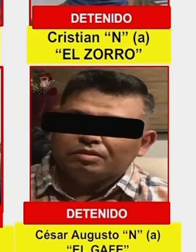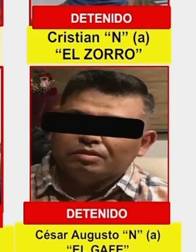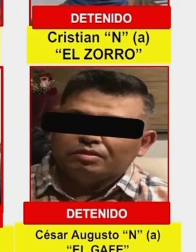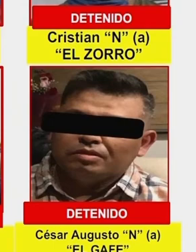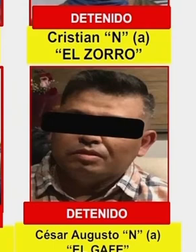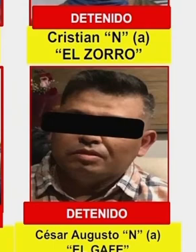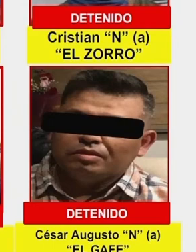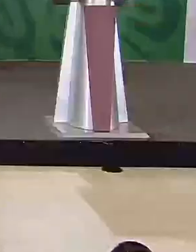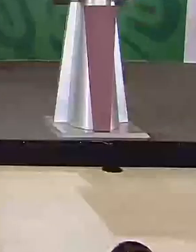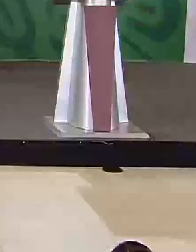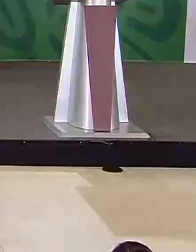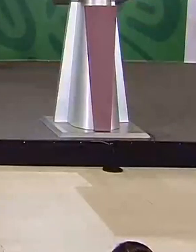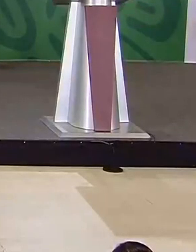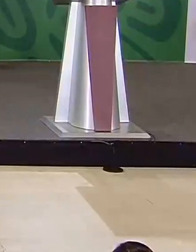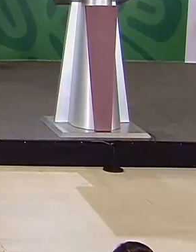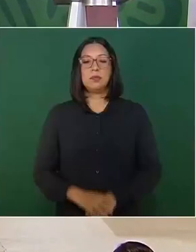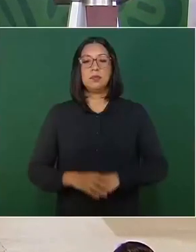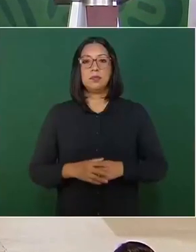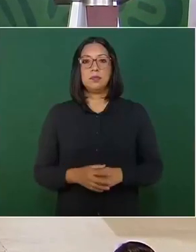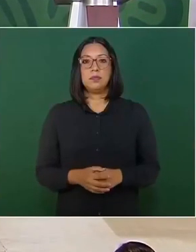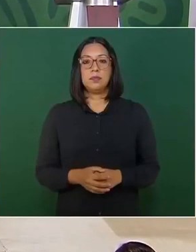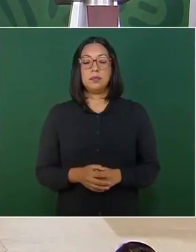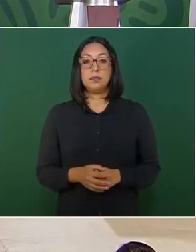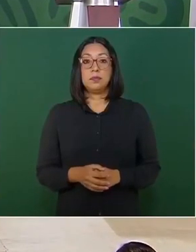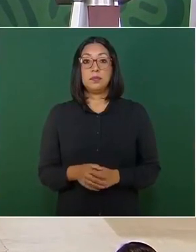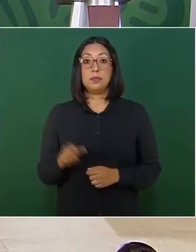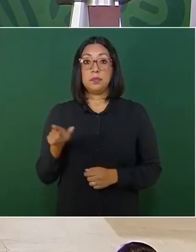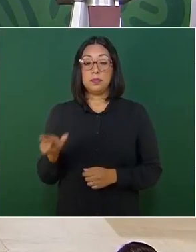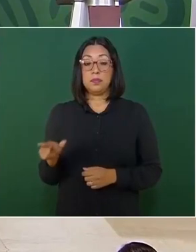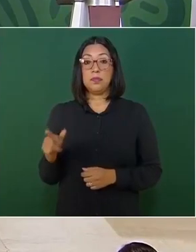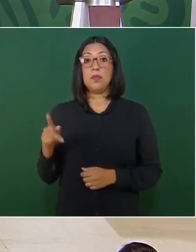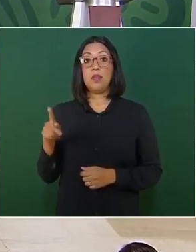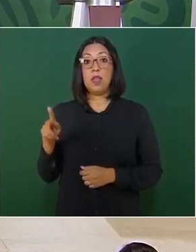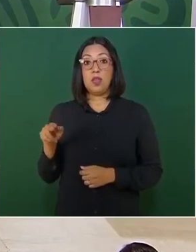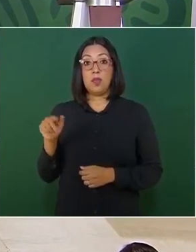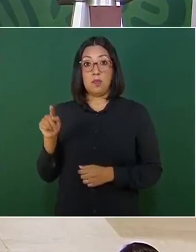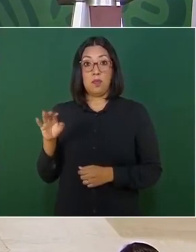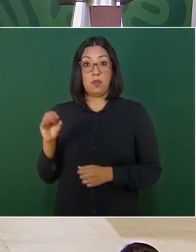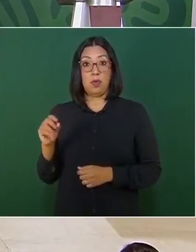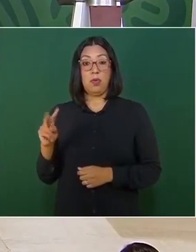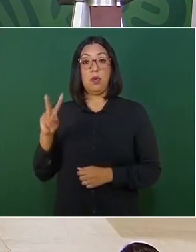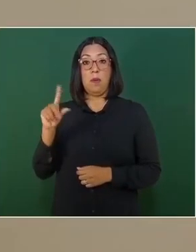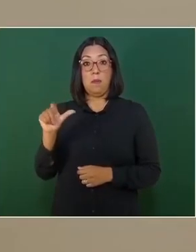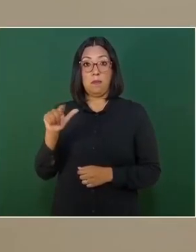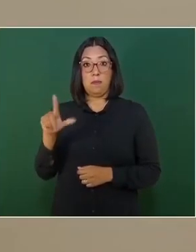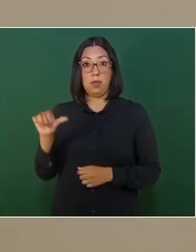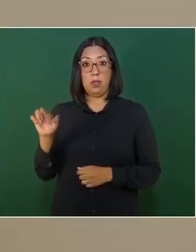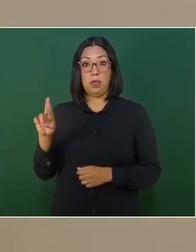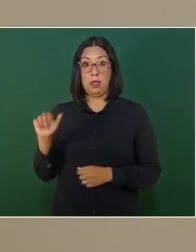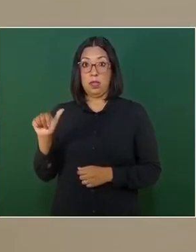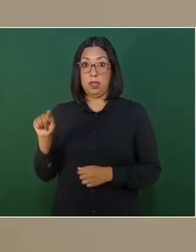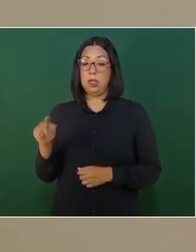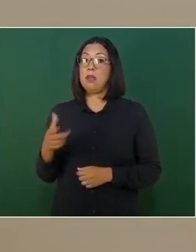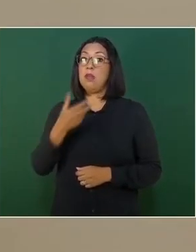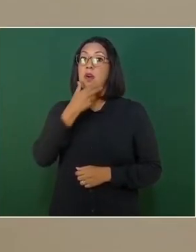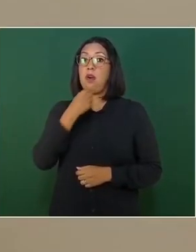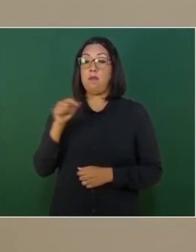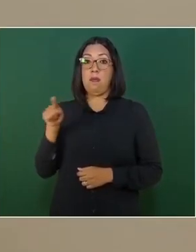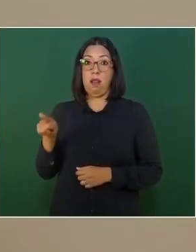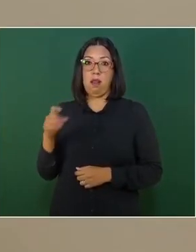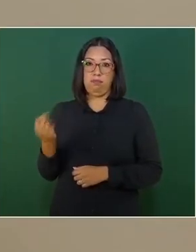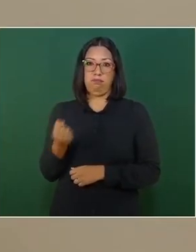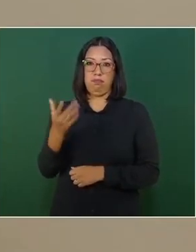sumar también que en Puerto Vallarta, en un operativo, fue abatido Saúl N., alias El Chopa,